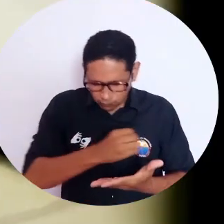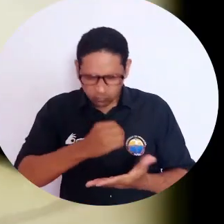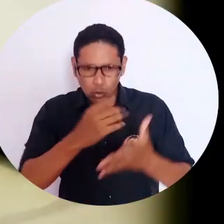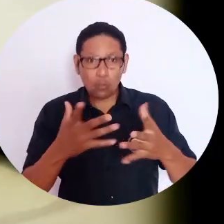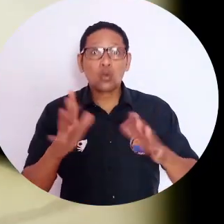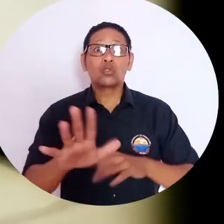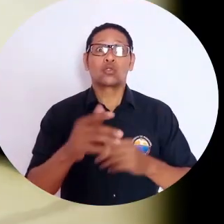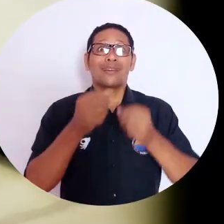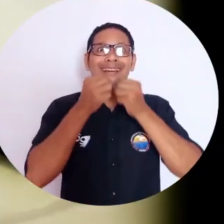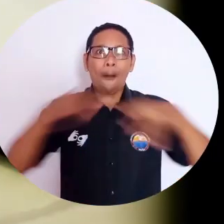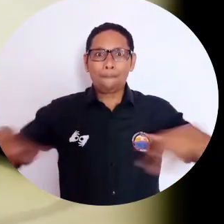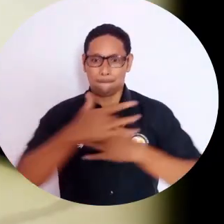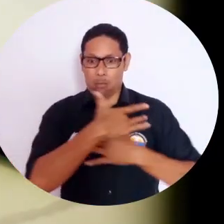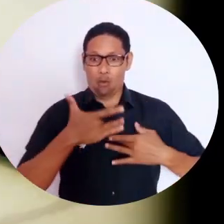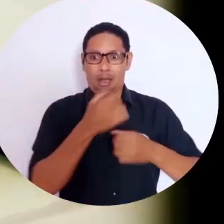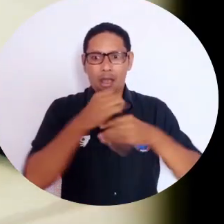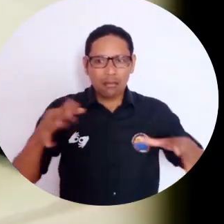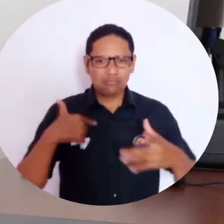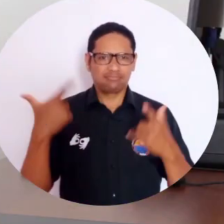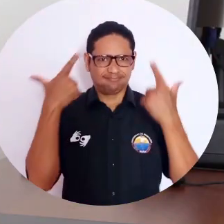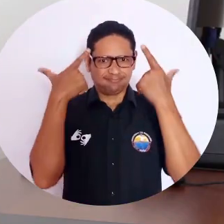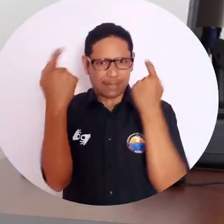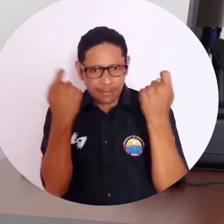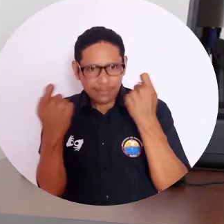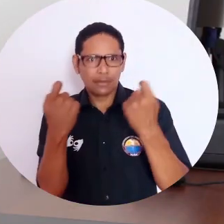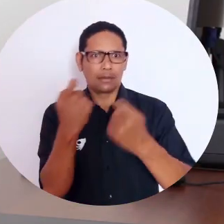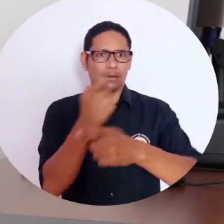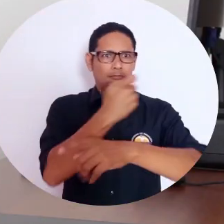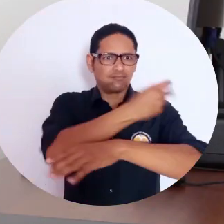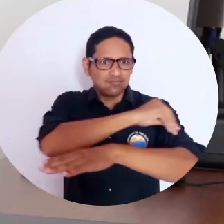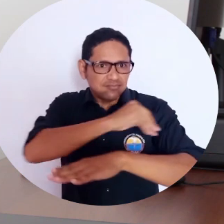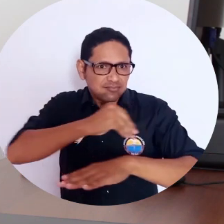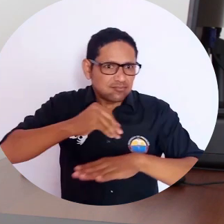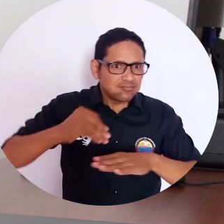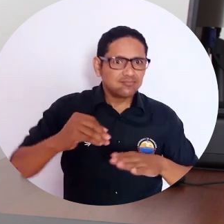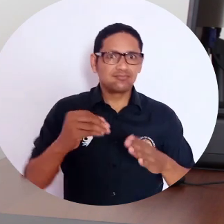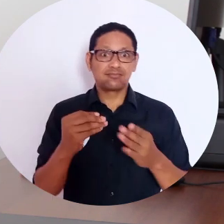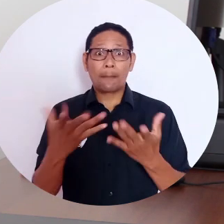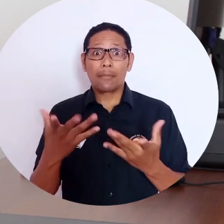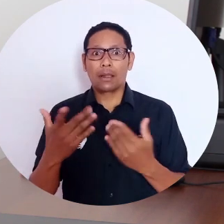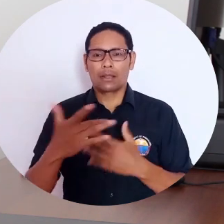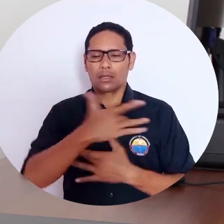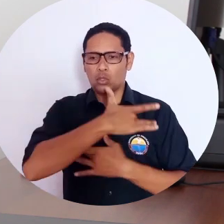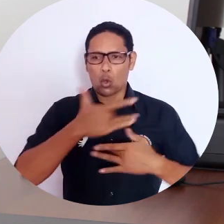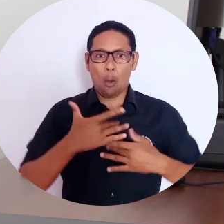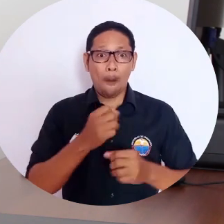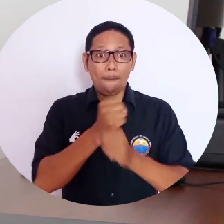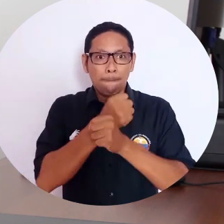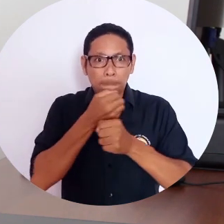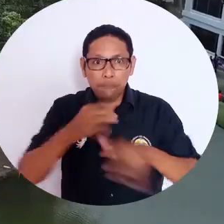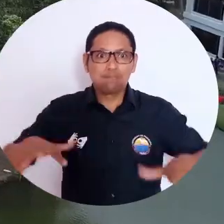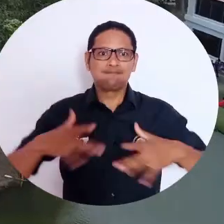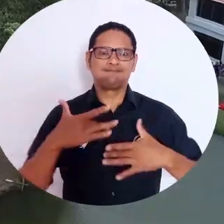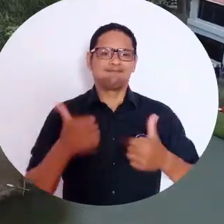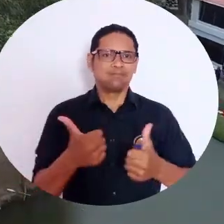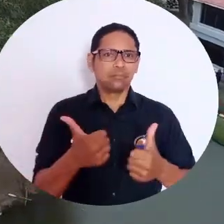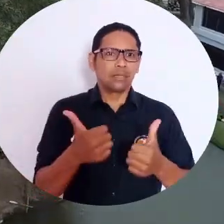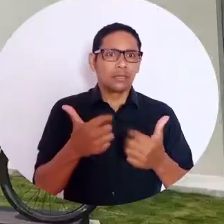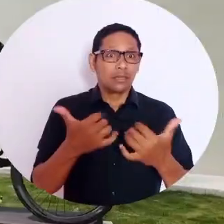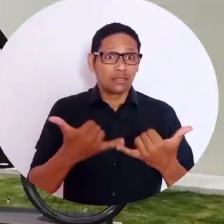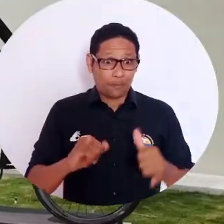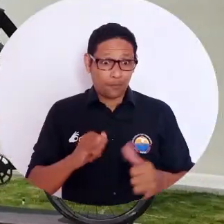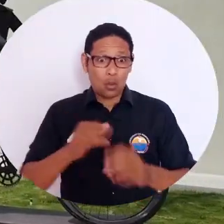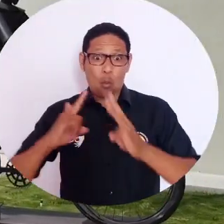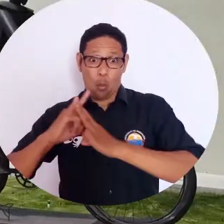problemáticas de la salud pública y también formular estrategias y políticas de salud pública en lo que eso representa. Por su parte,